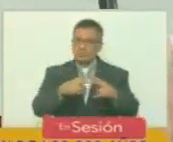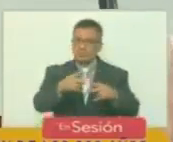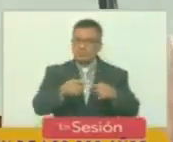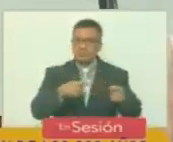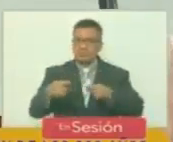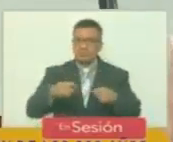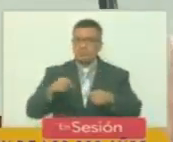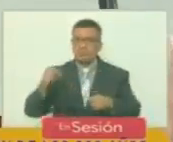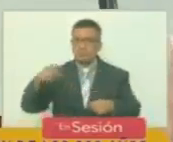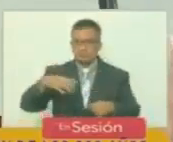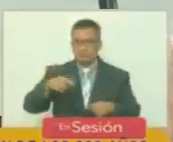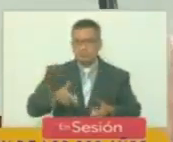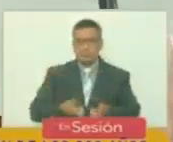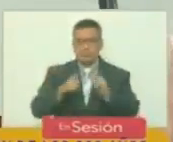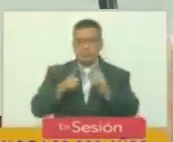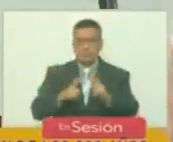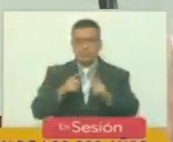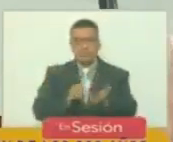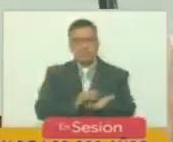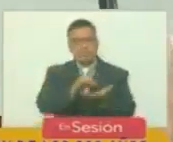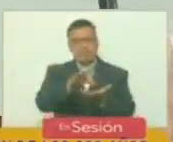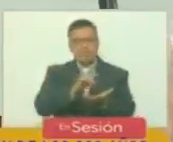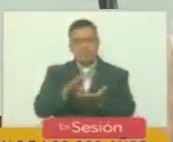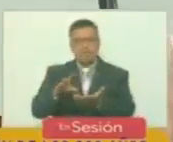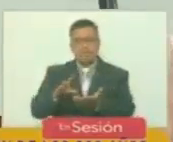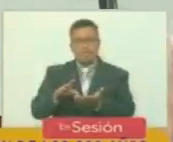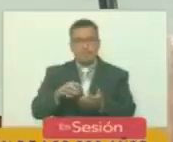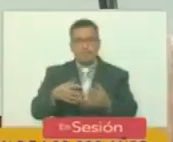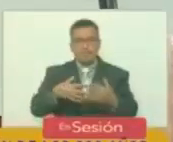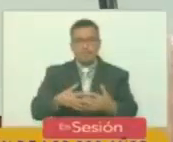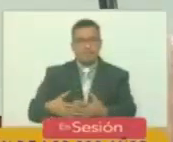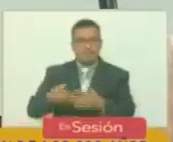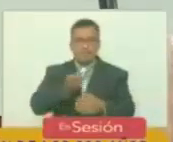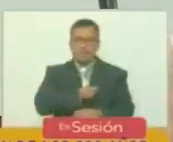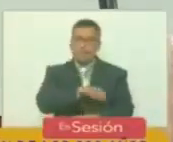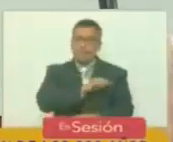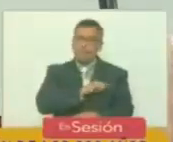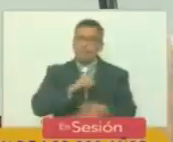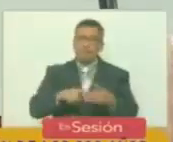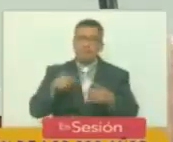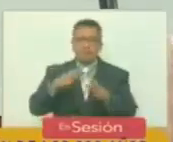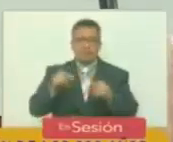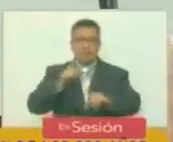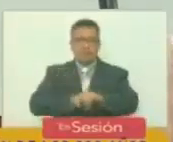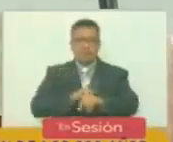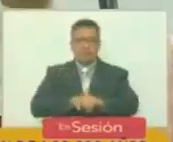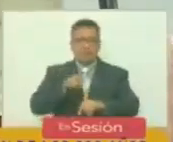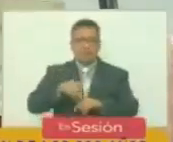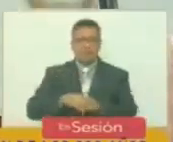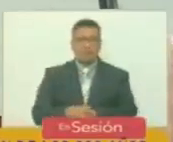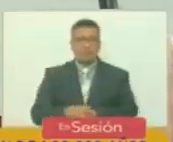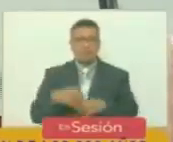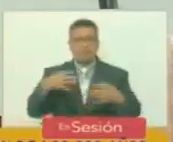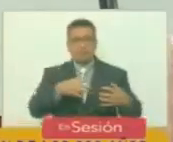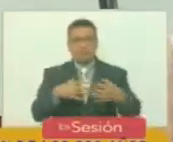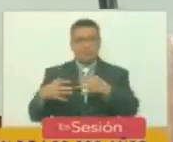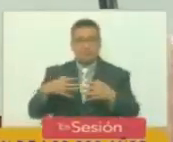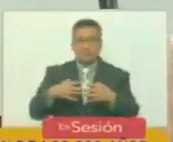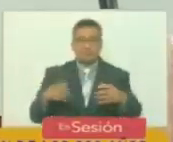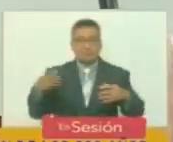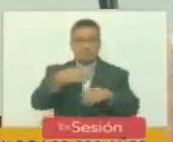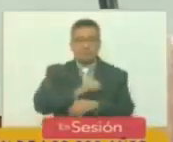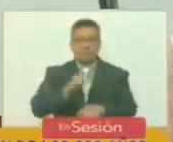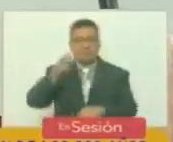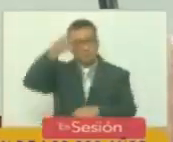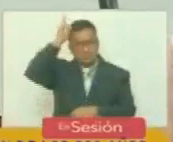permitió la expulsión del imperio español de todo este continente la batalla que se libró en